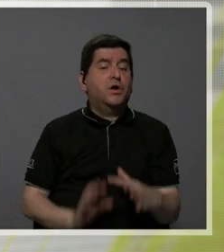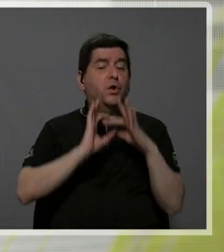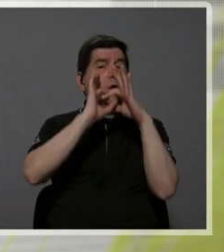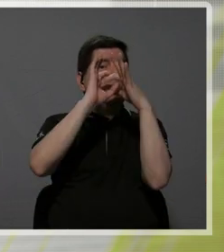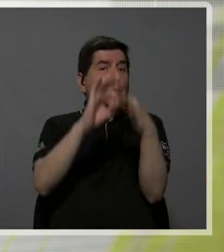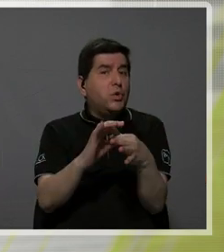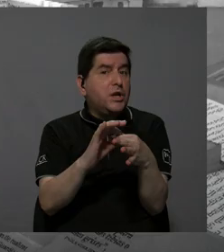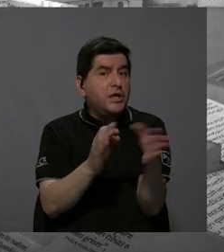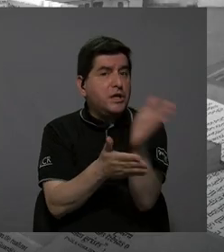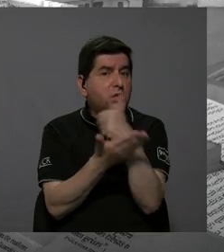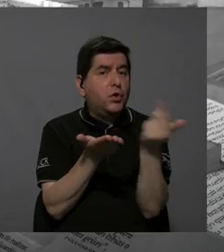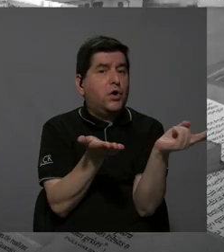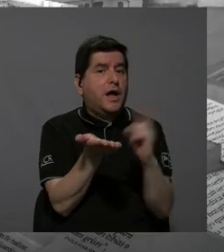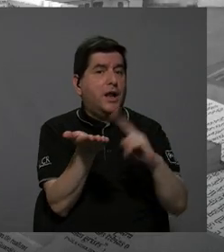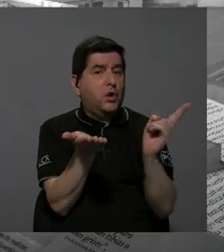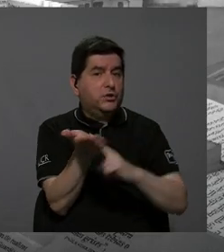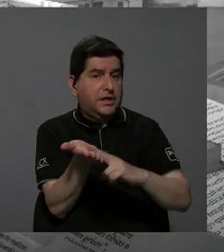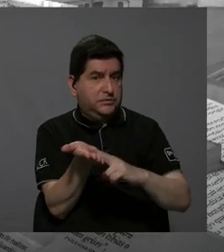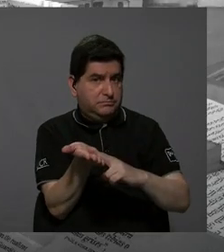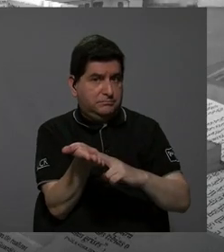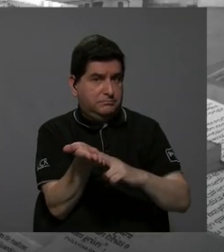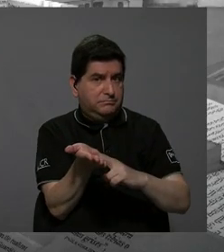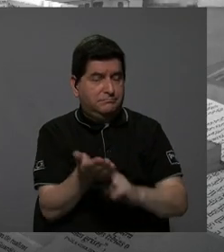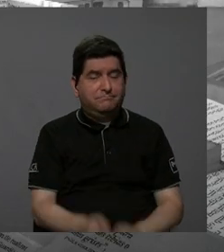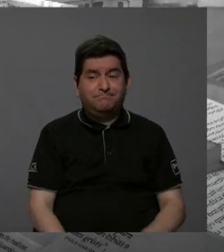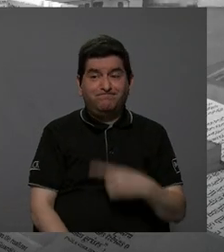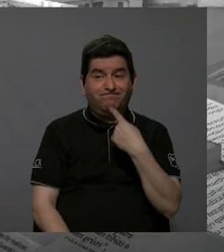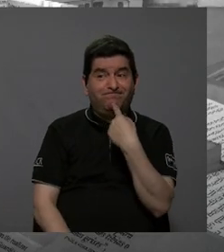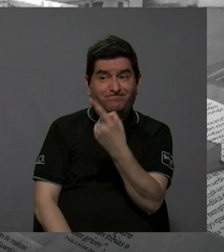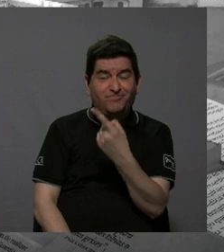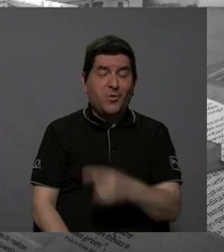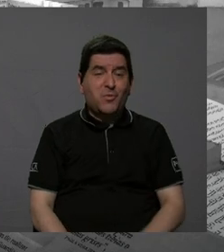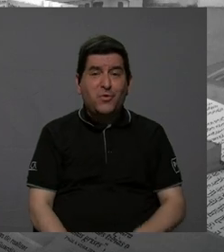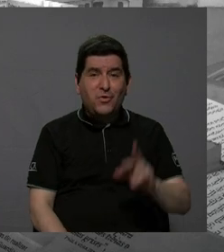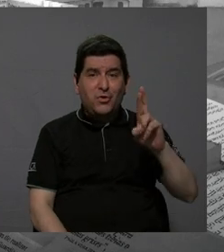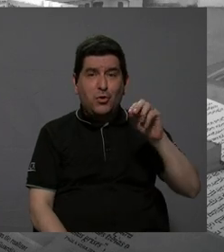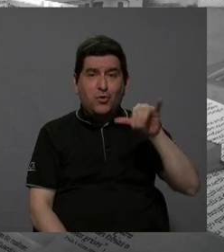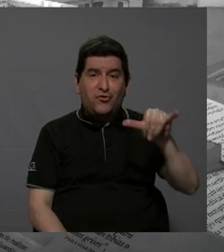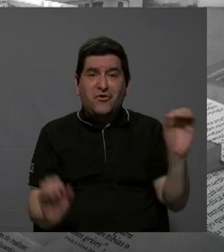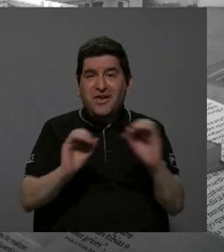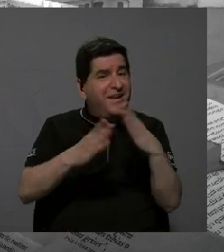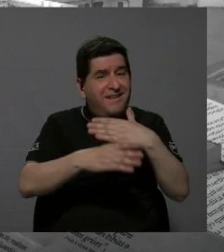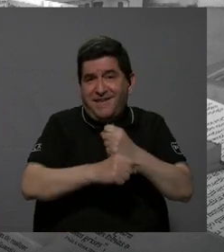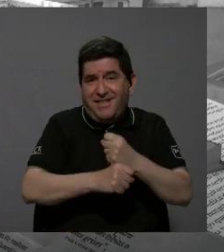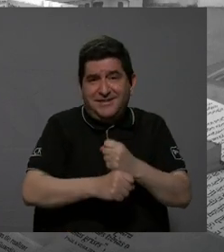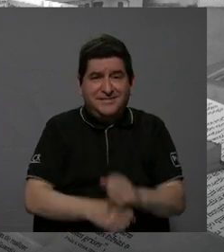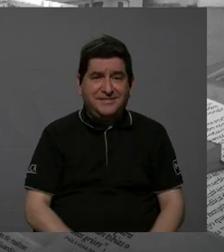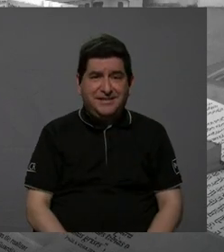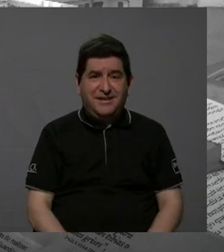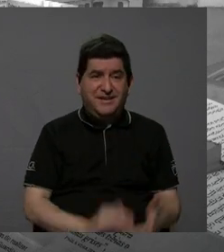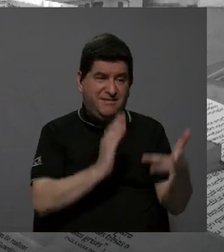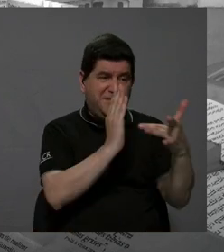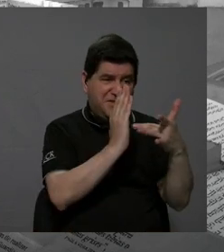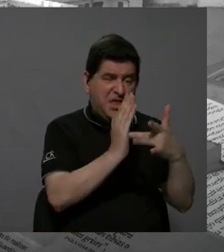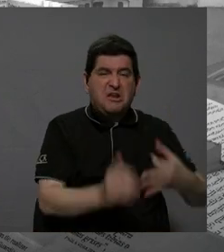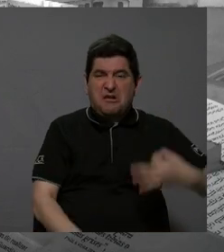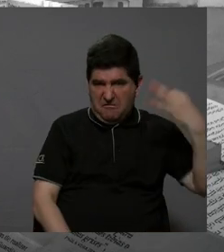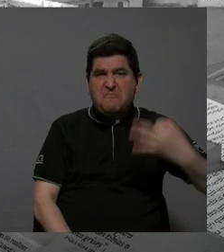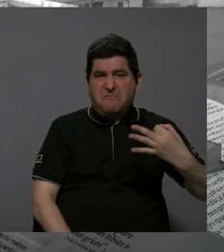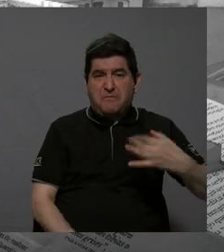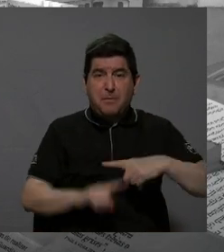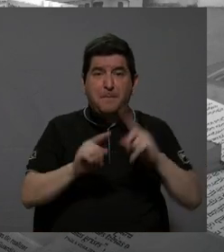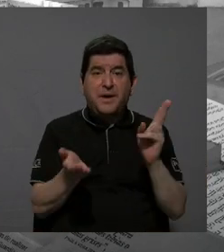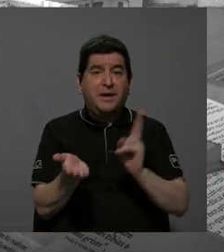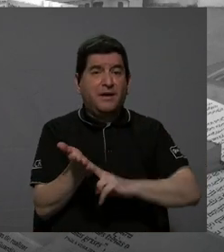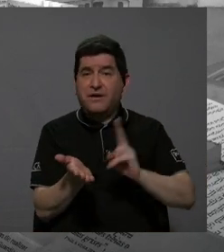mano con la parte contractual, porque si no como ahora bien lo mencionaba Roy, no hacemos nada con la parte técnica muy sólida si el